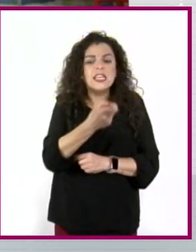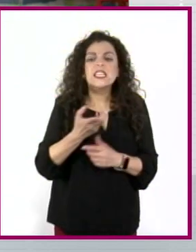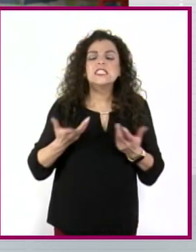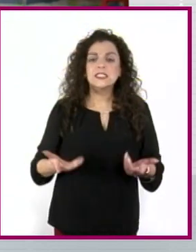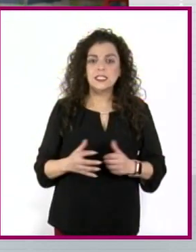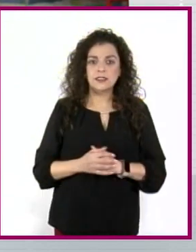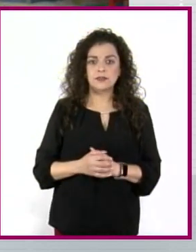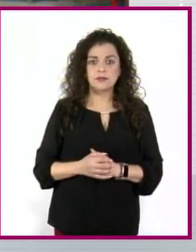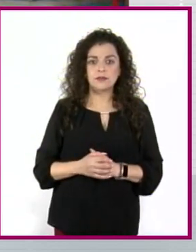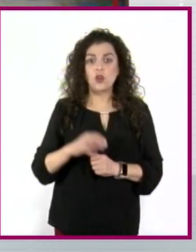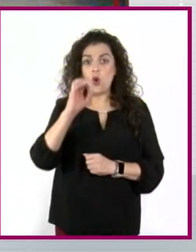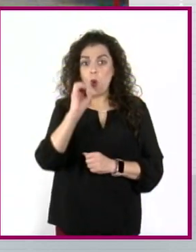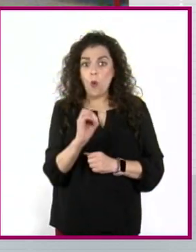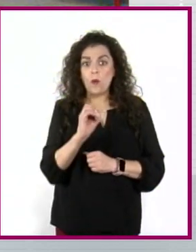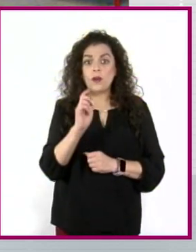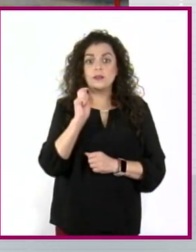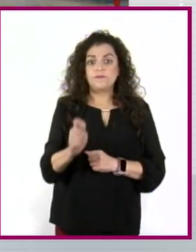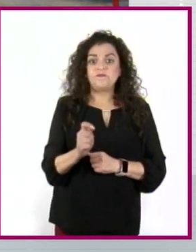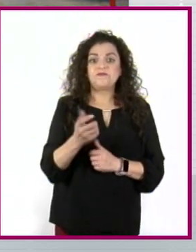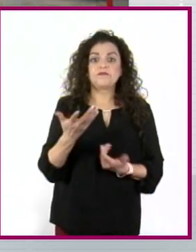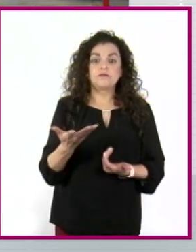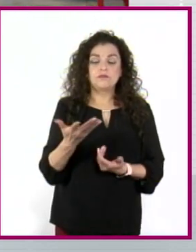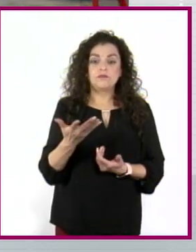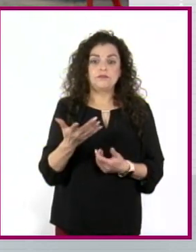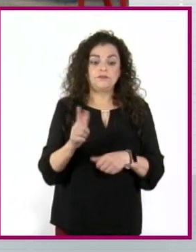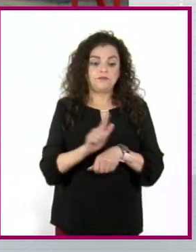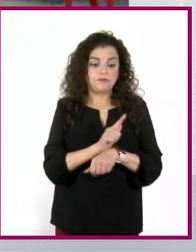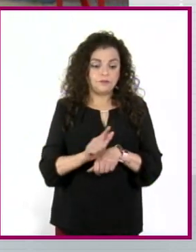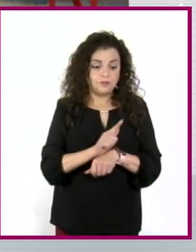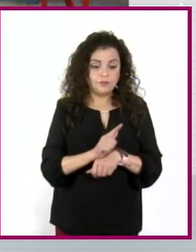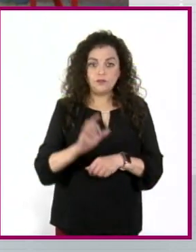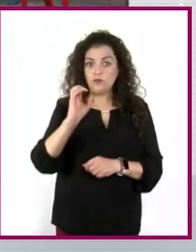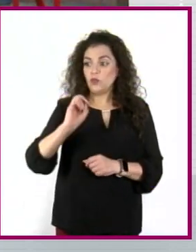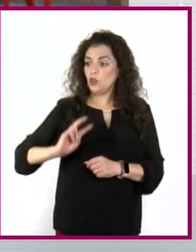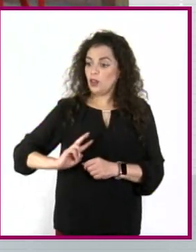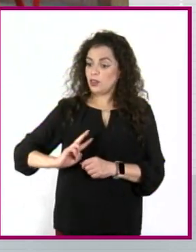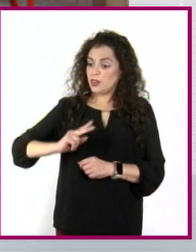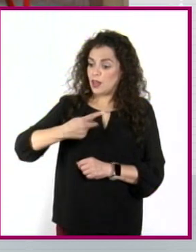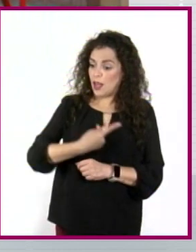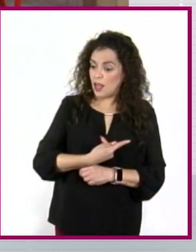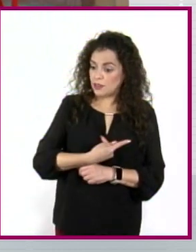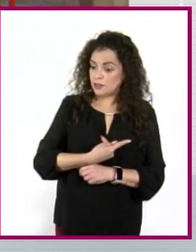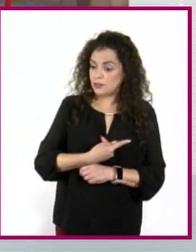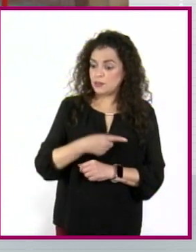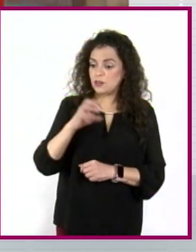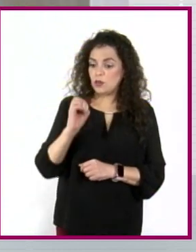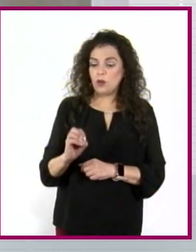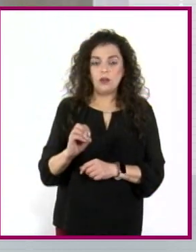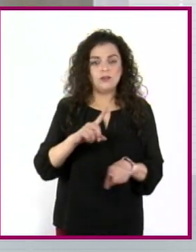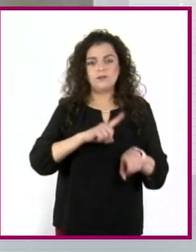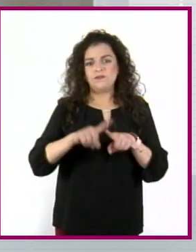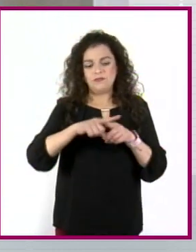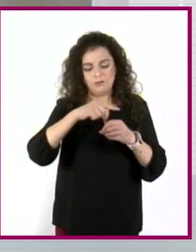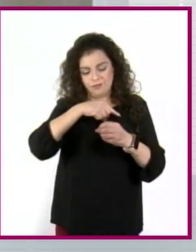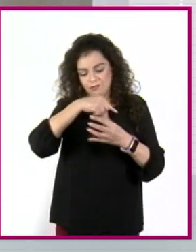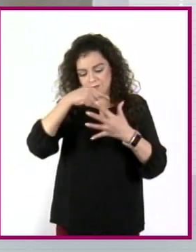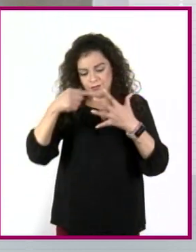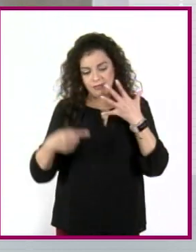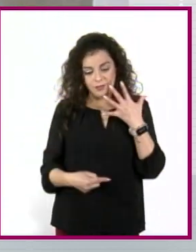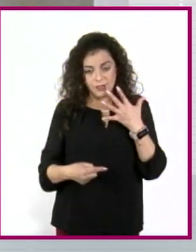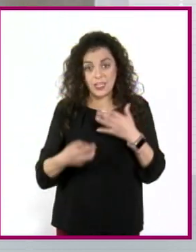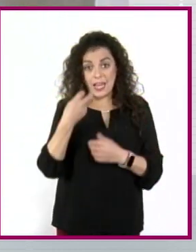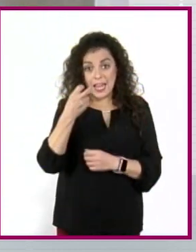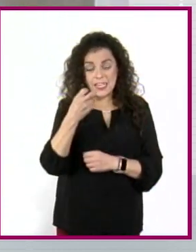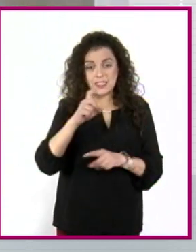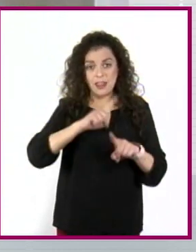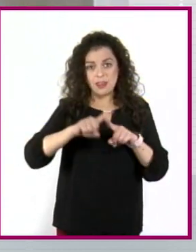homosexual, qué significa ser transgénero, qué significa ser transexual. O sea, todas estas cuestiones,